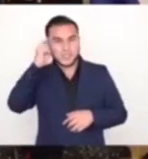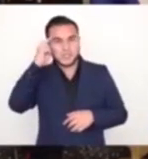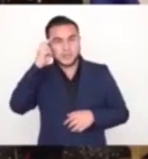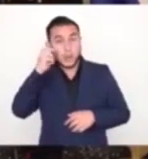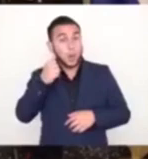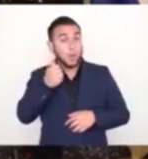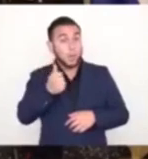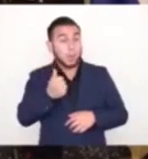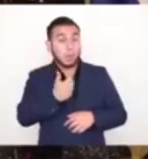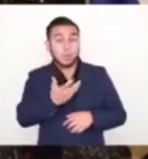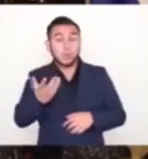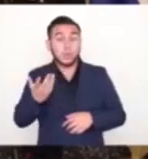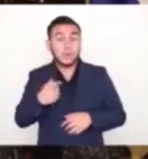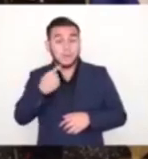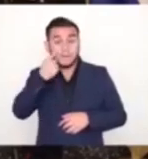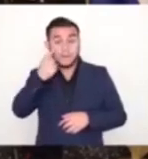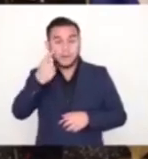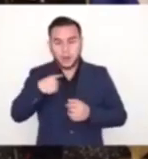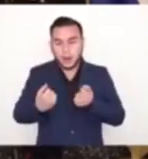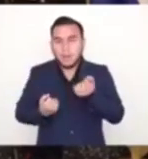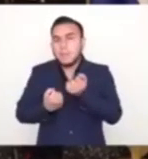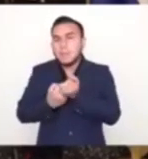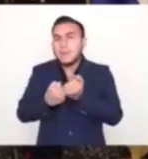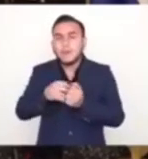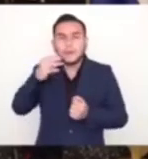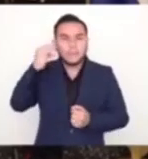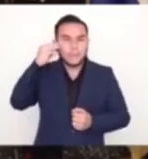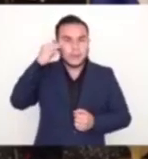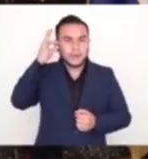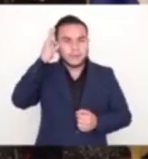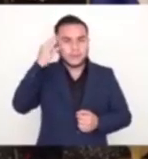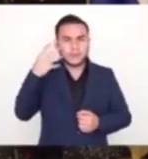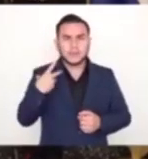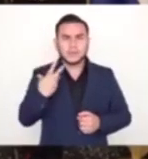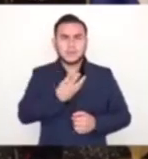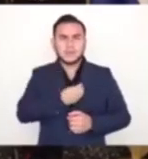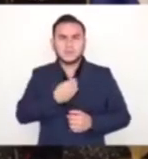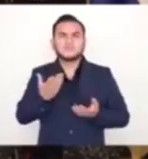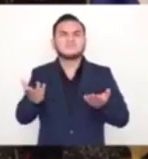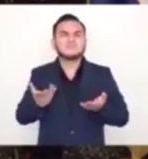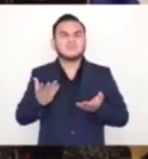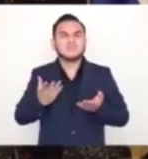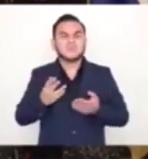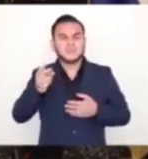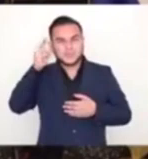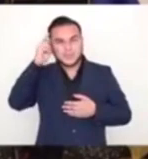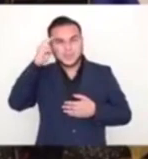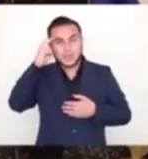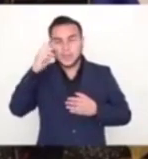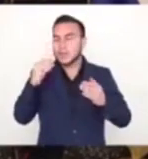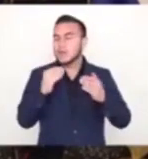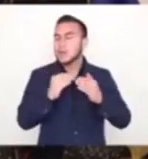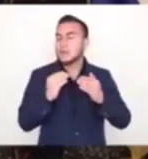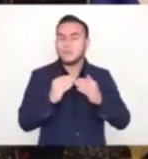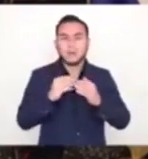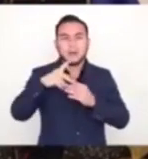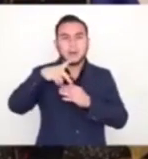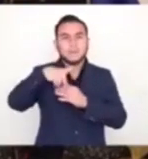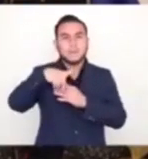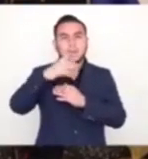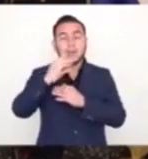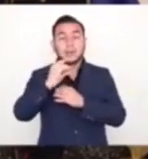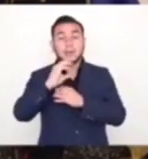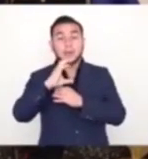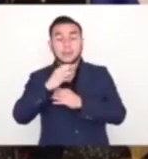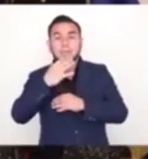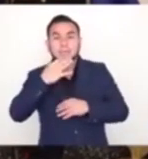un chihuahua mancito. No, si el presidente Funes, es como que nosotros lo hubiéramos llevado al candidato, porque él es como que fuera demócrata cristiano, es increíble lo bueno que es